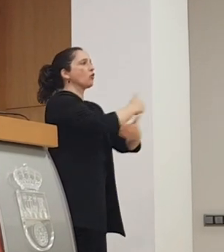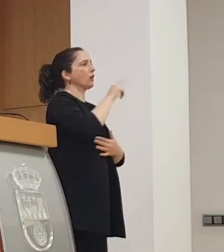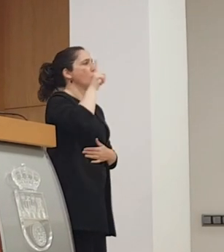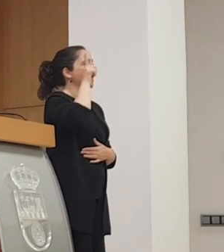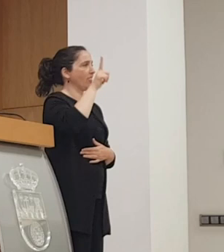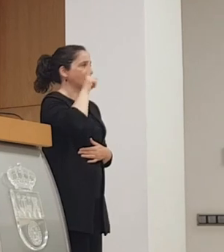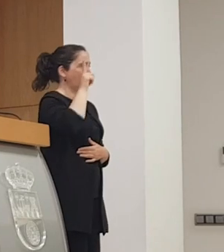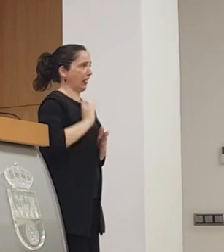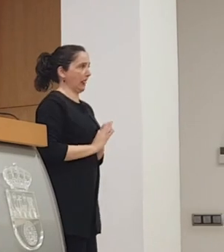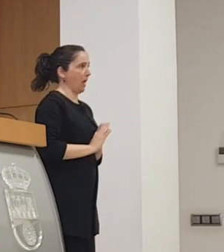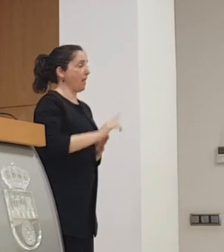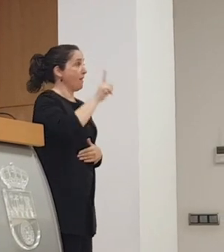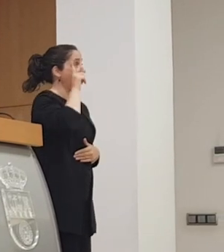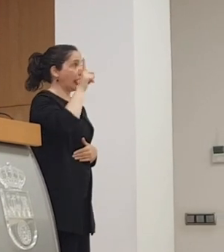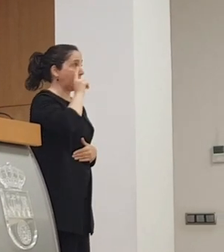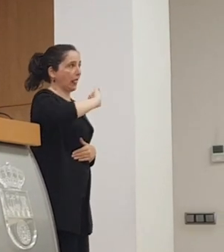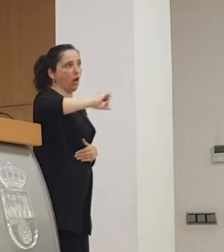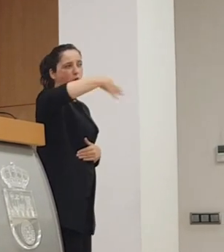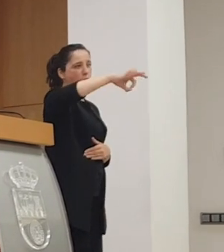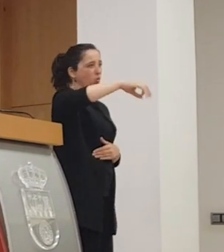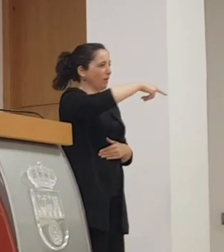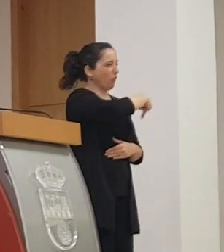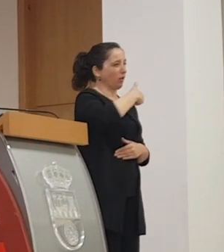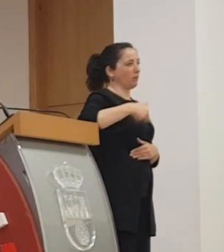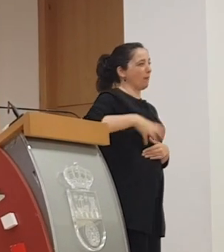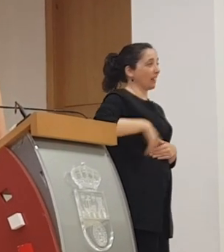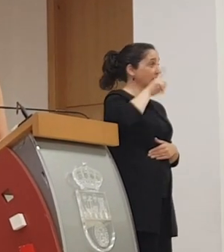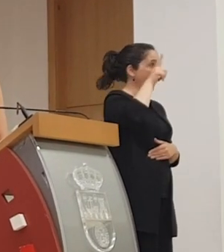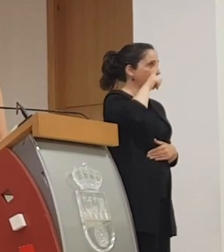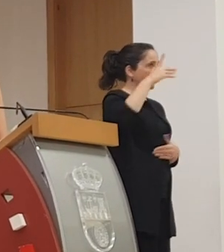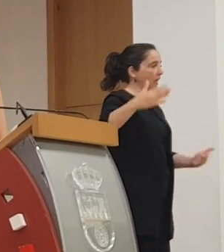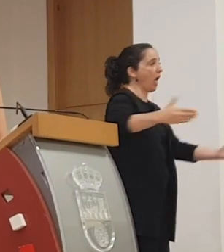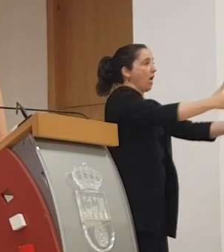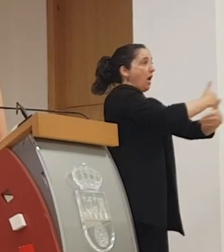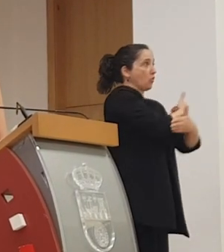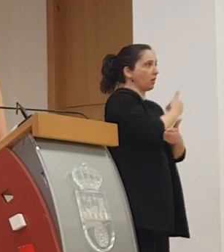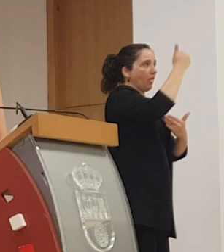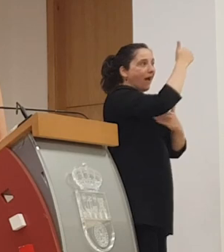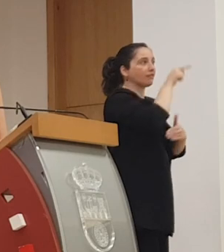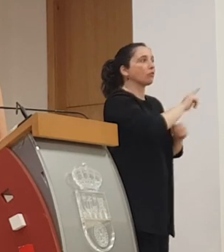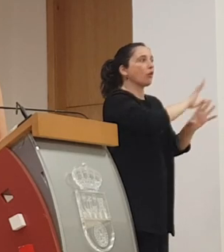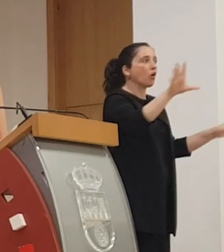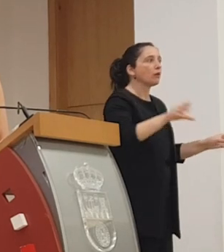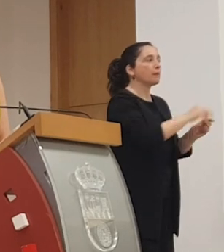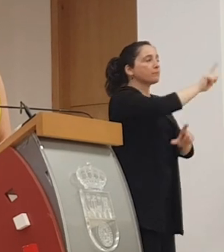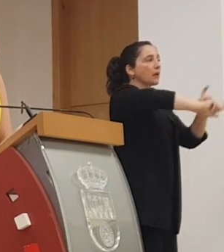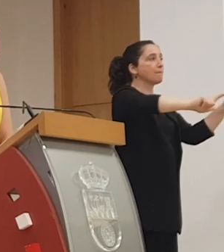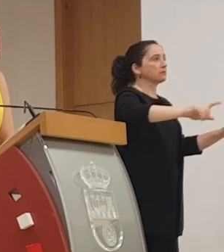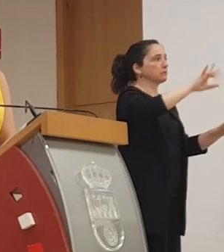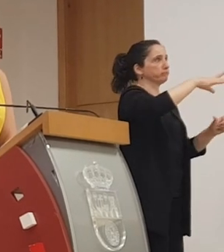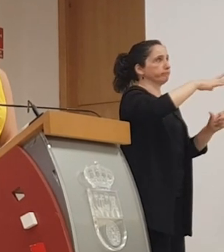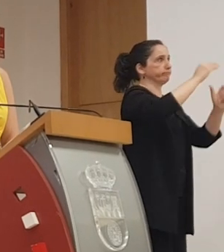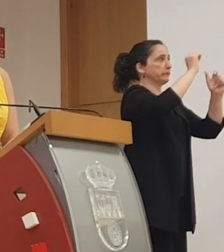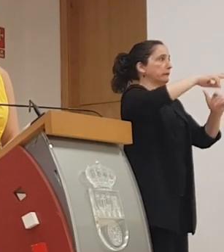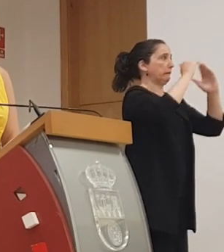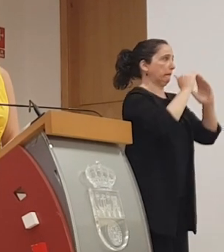Leticia, el único de Cantabria, el único de Cantabria destinado a la atención integral de las personas sin hogar,